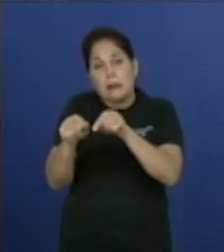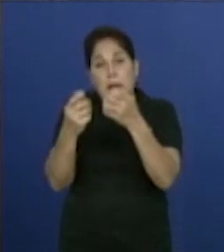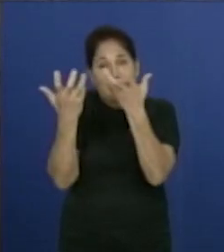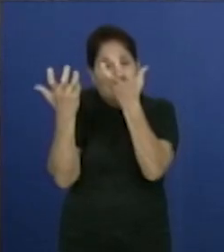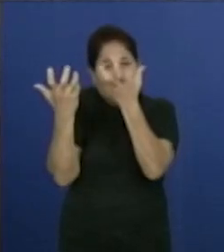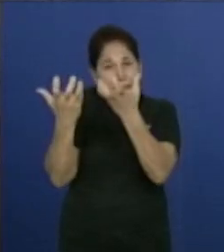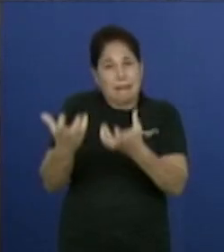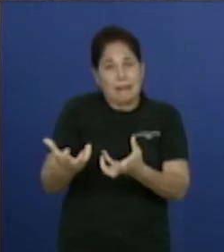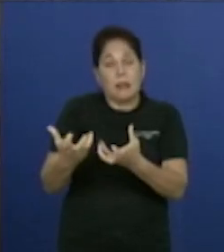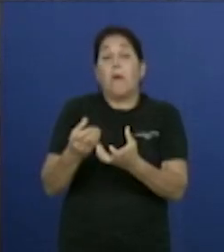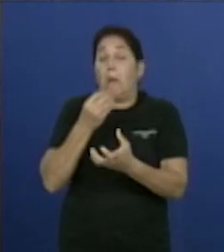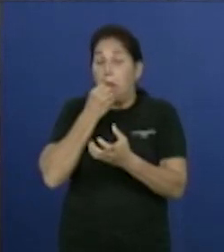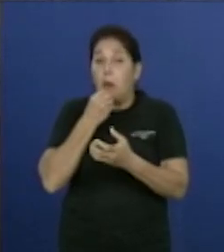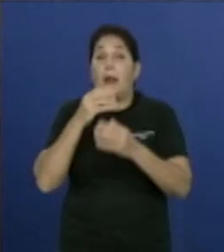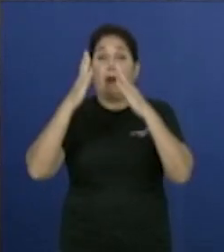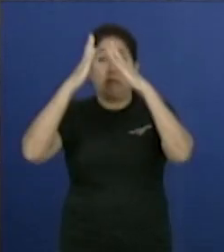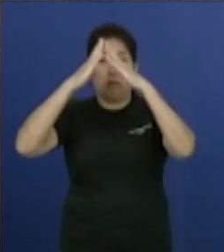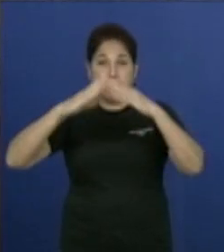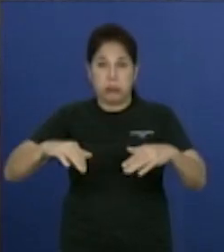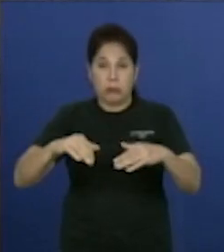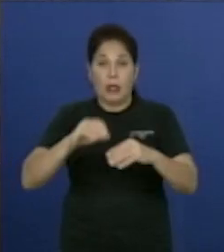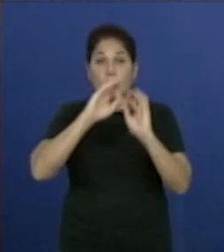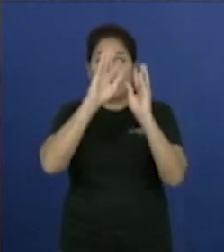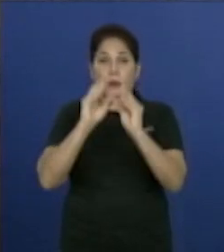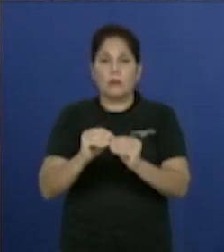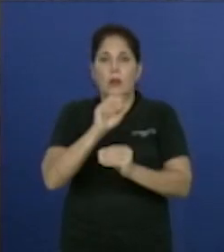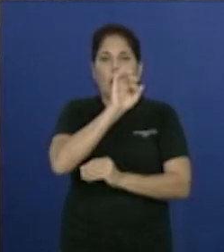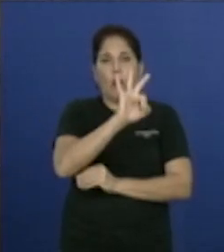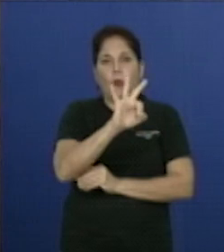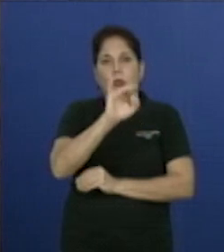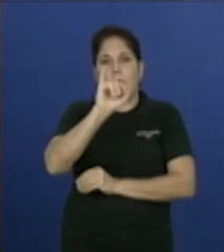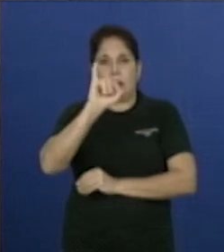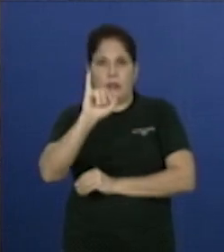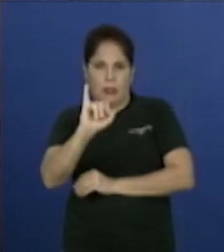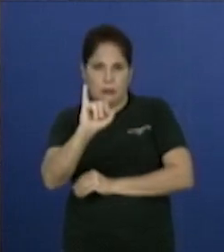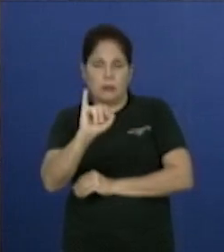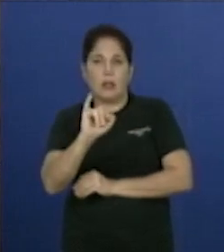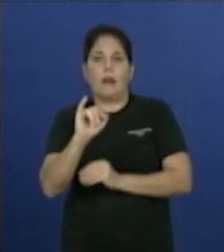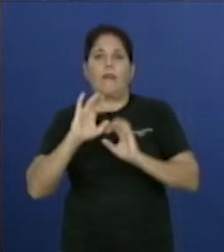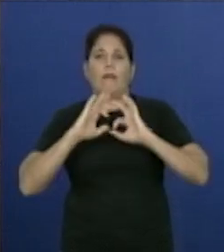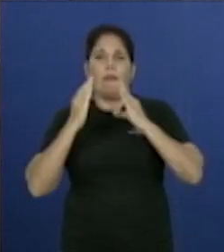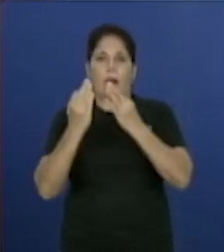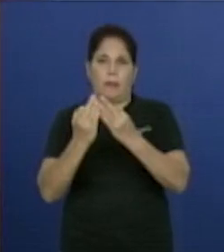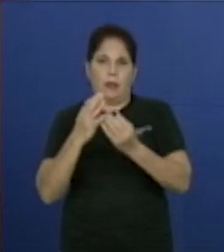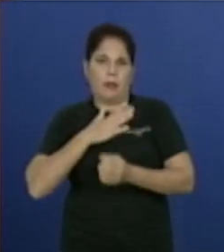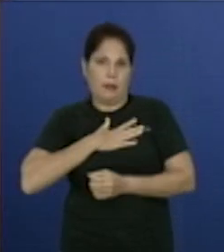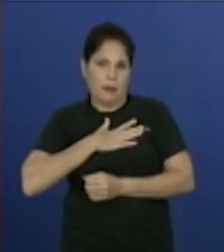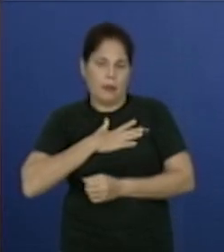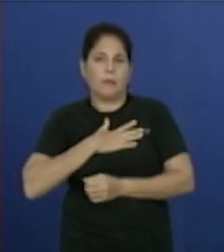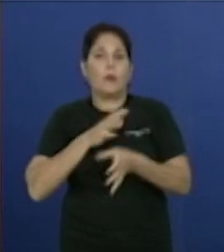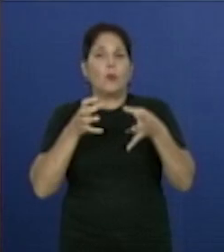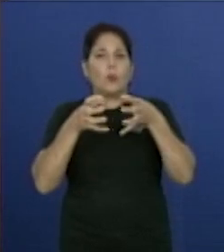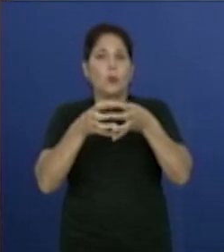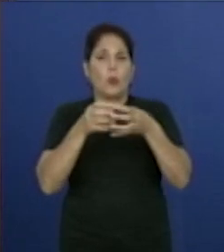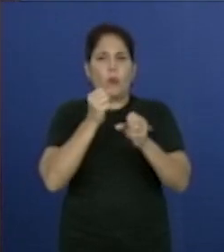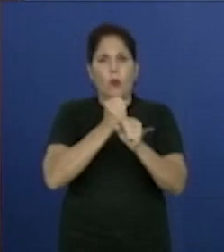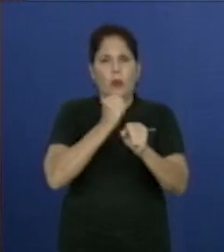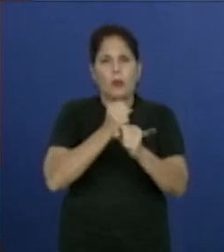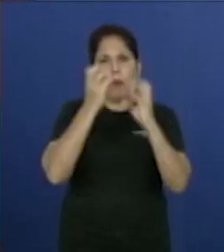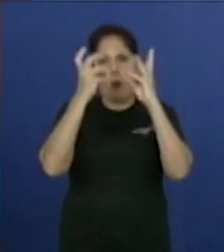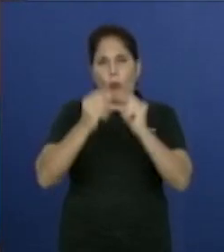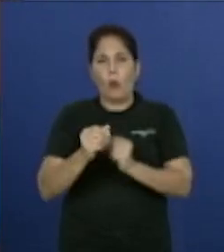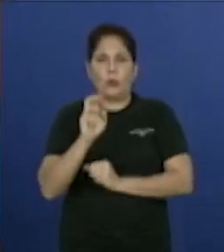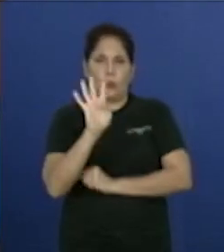deterioro con peligro de derrumbe para un total de 86 familias afectadas. De los cuatro grupos de trabajo que se hicieron,